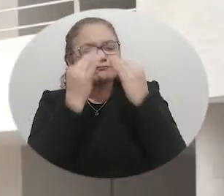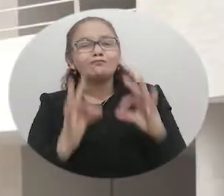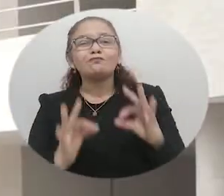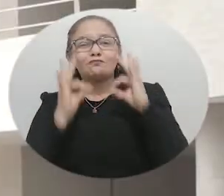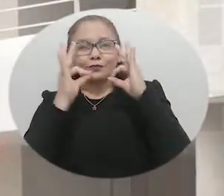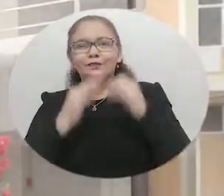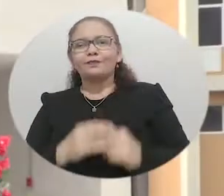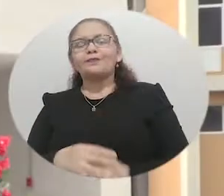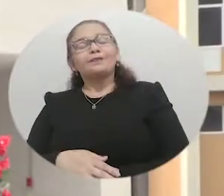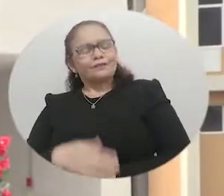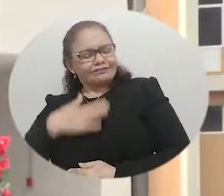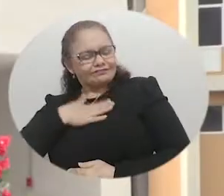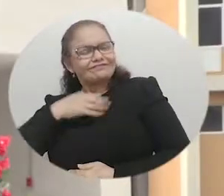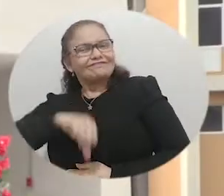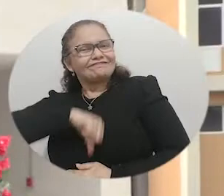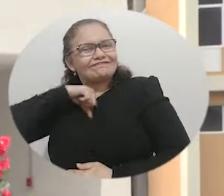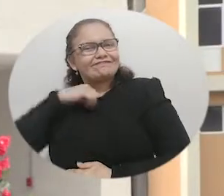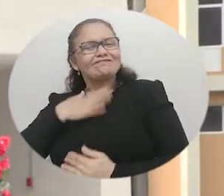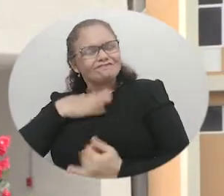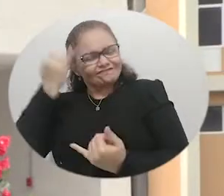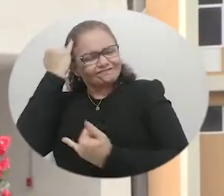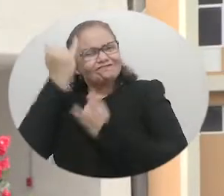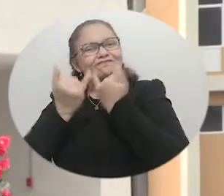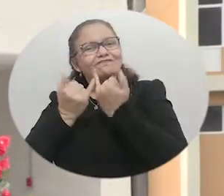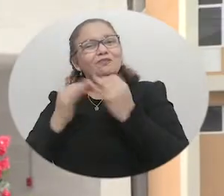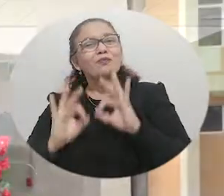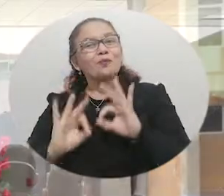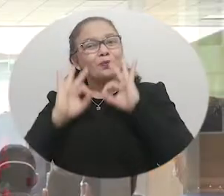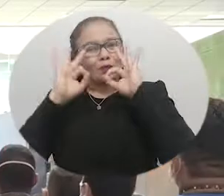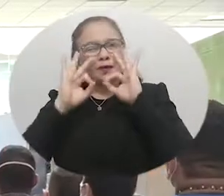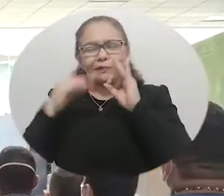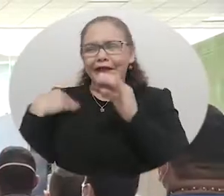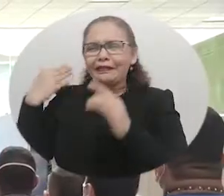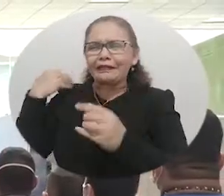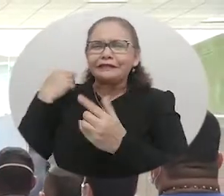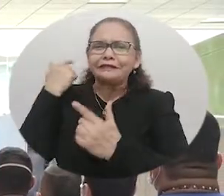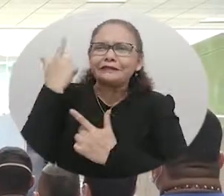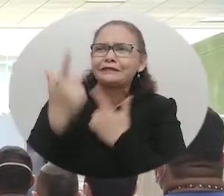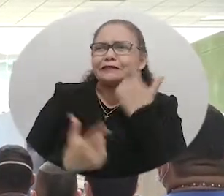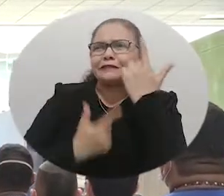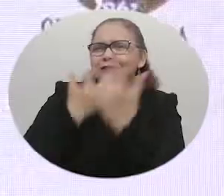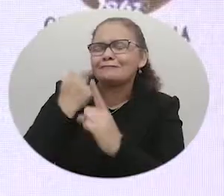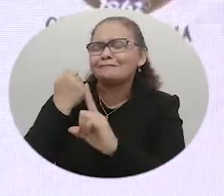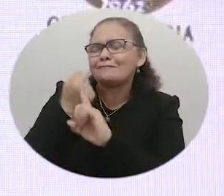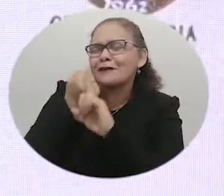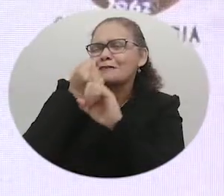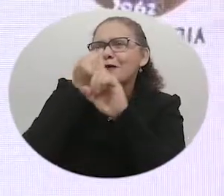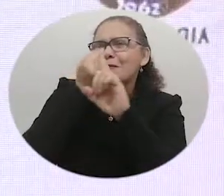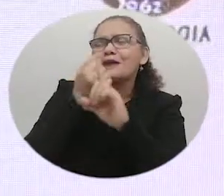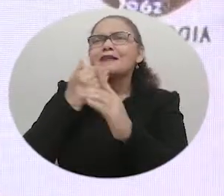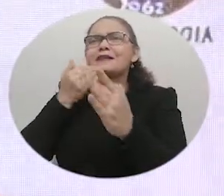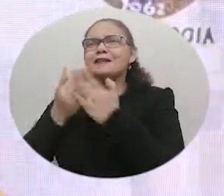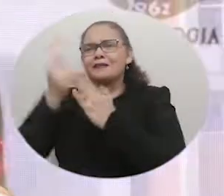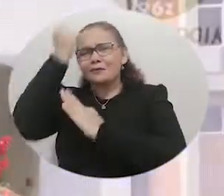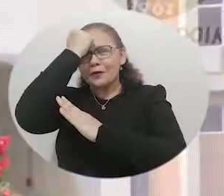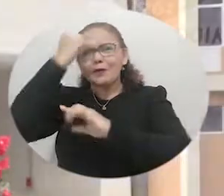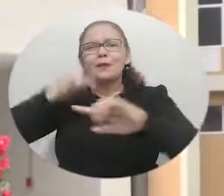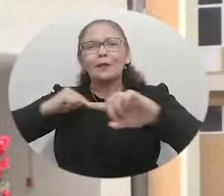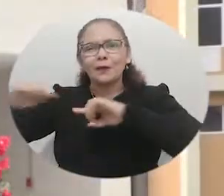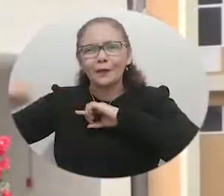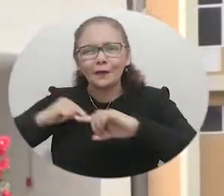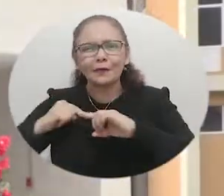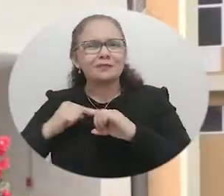me llevo de esta universidad con mucho orgullo no sólo por mí sino por mis compañeros porque ha sido un camino largo pero gracias a los docentes y a los directivos